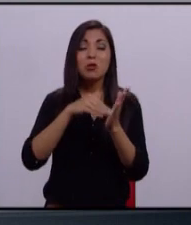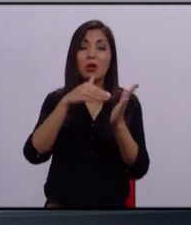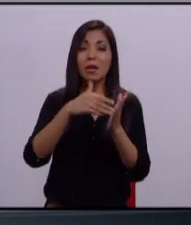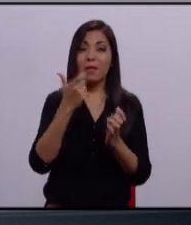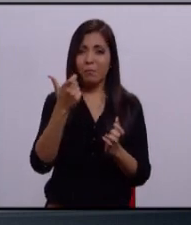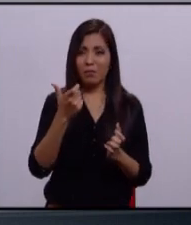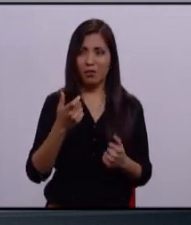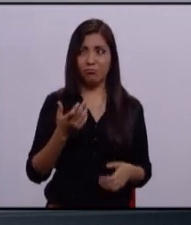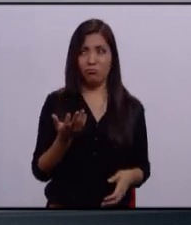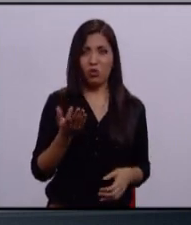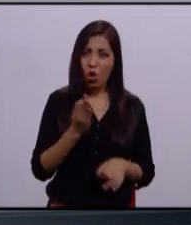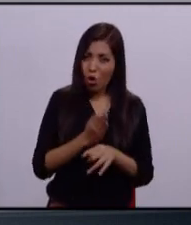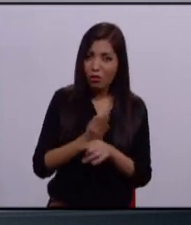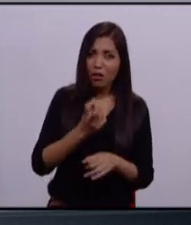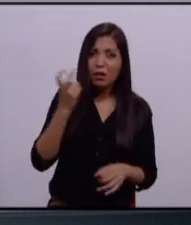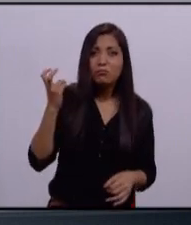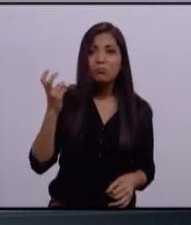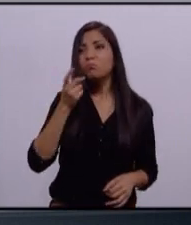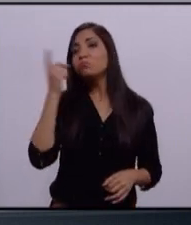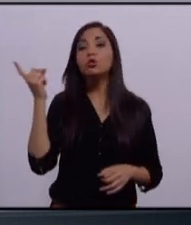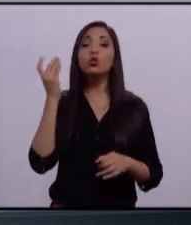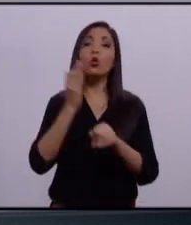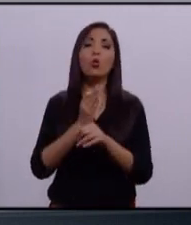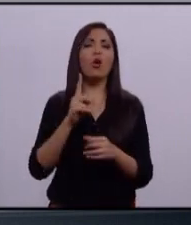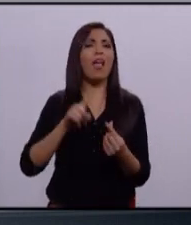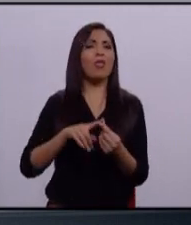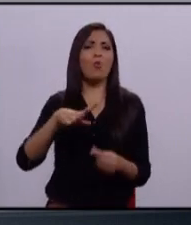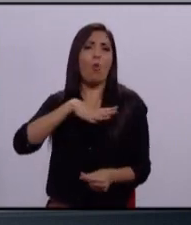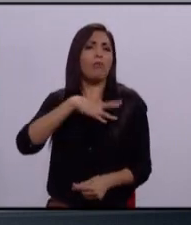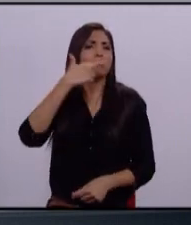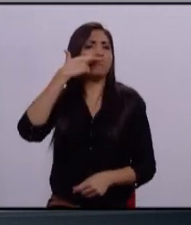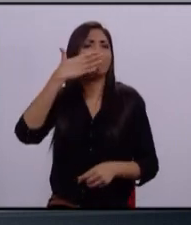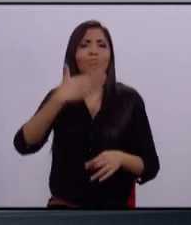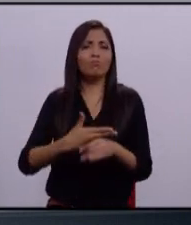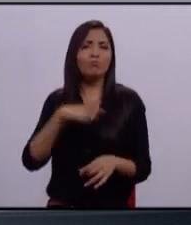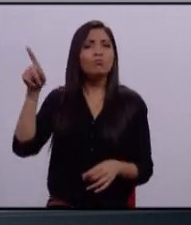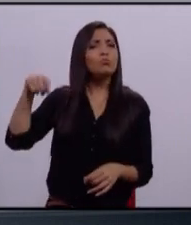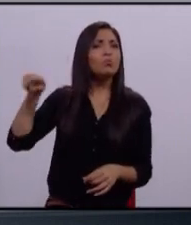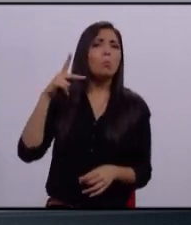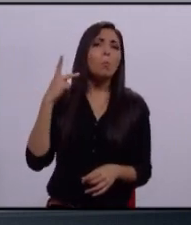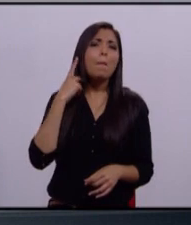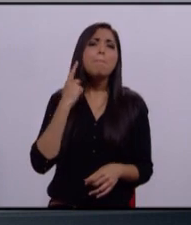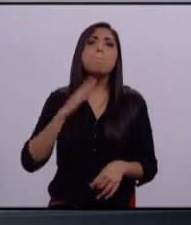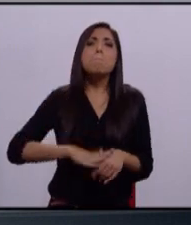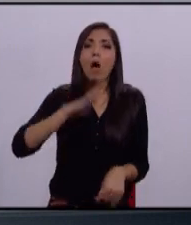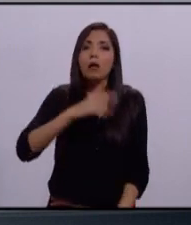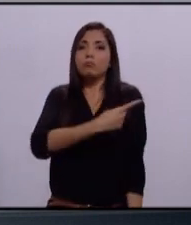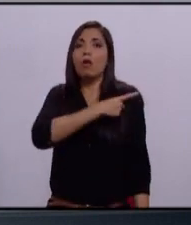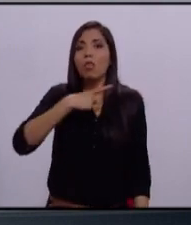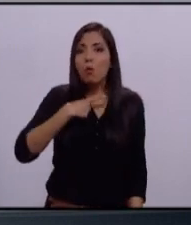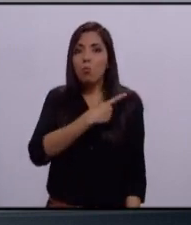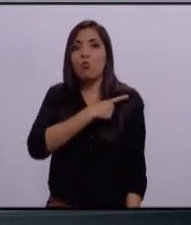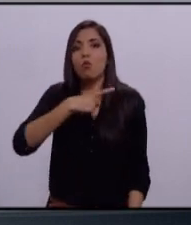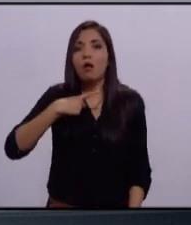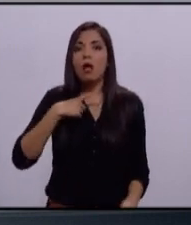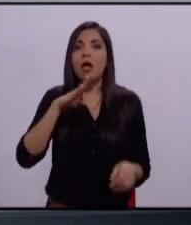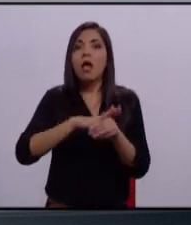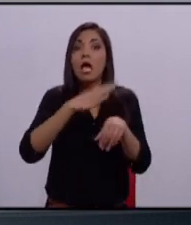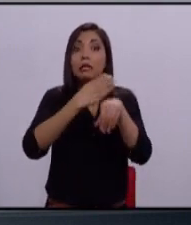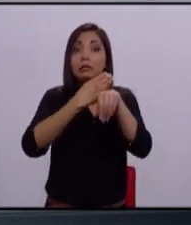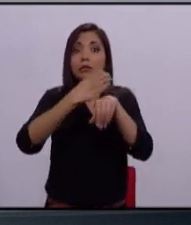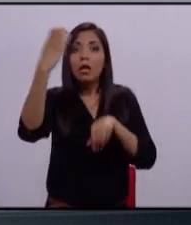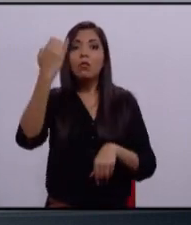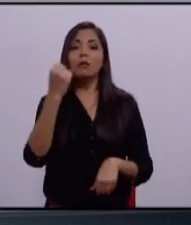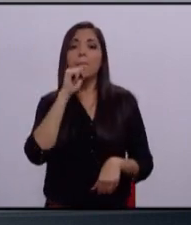forma en la que actúan nuestros políticos y responsables, generando mucho más deuda para el Estado y para